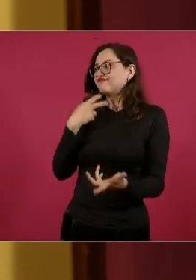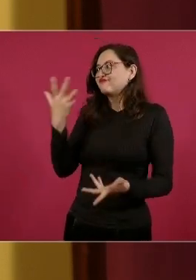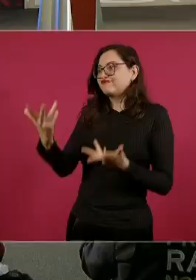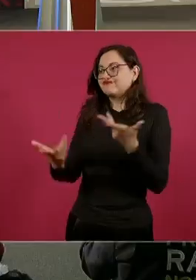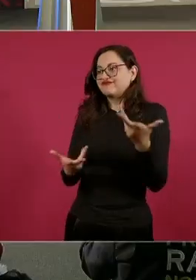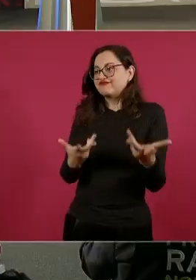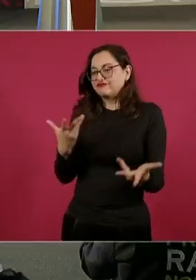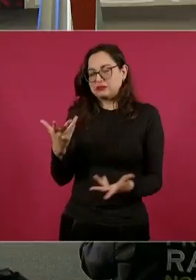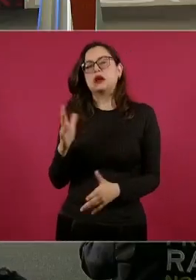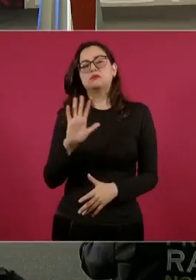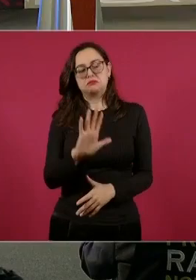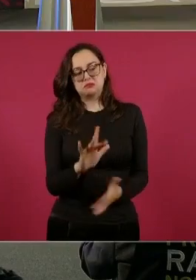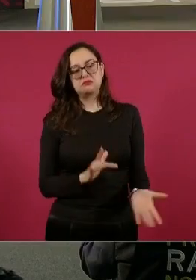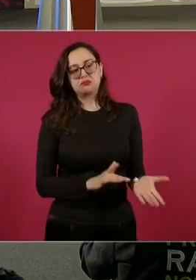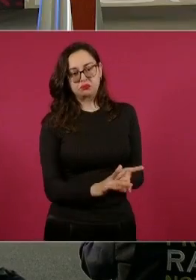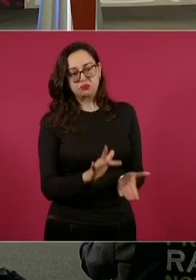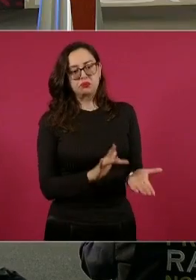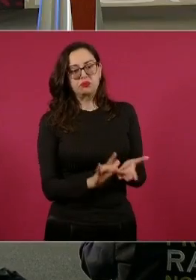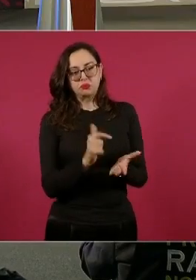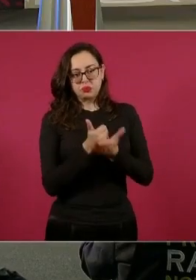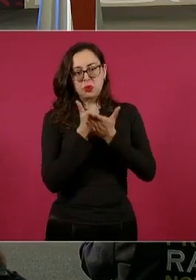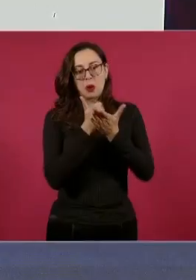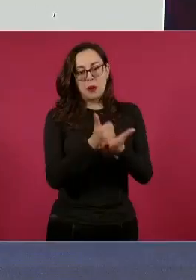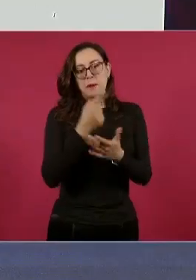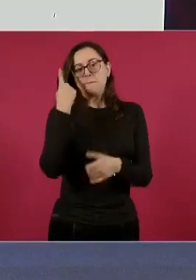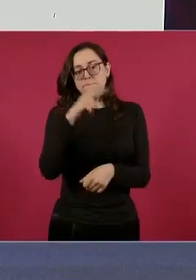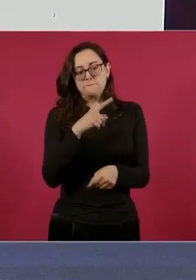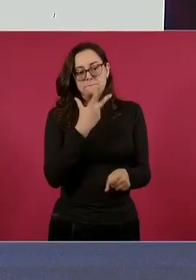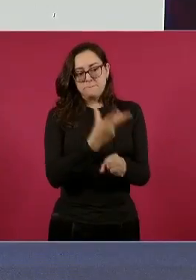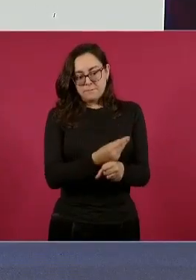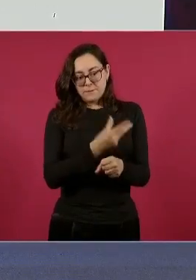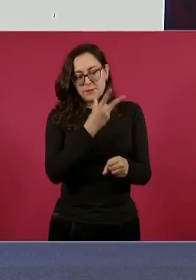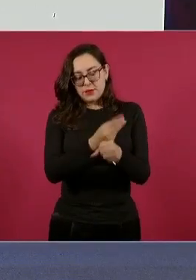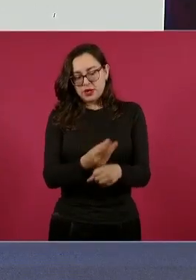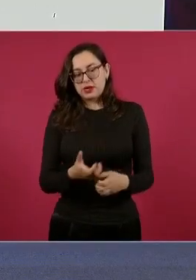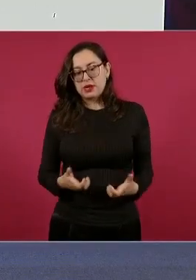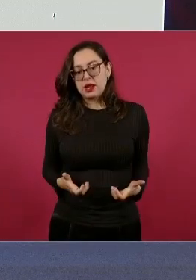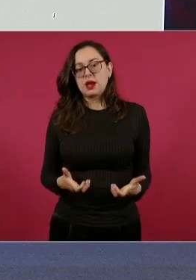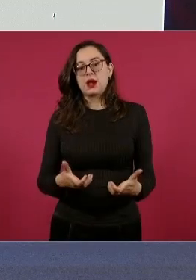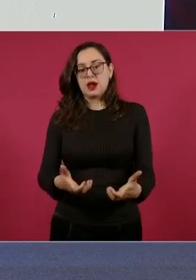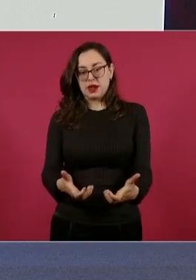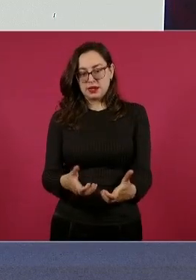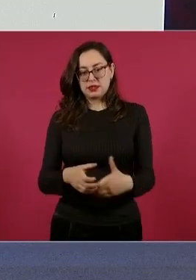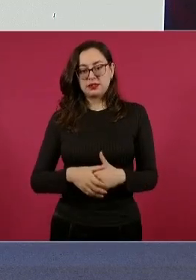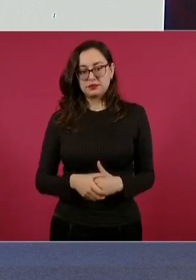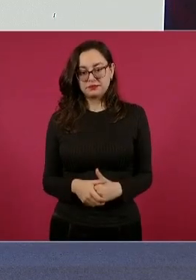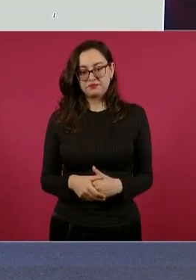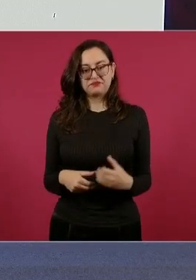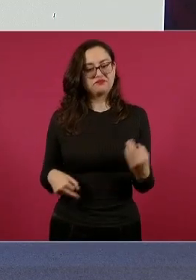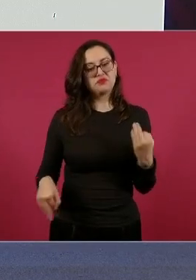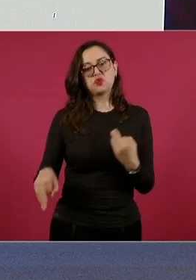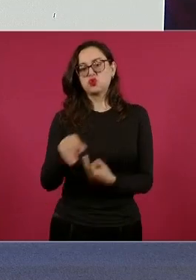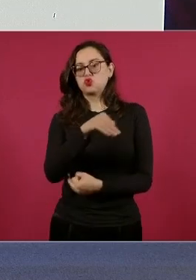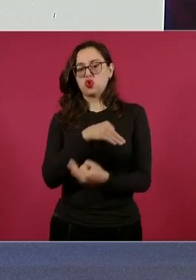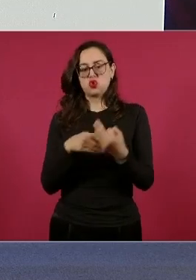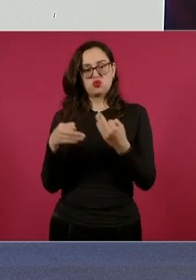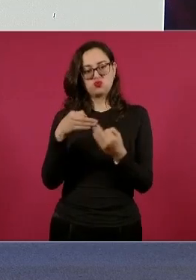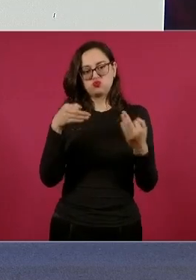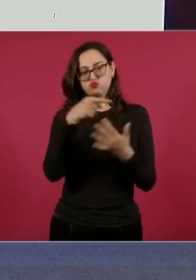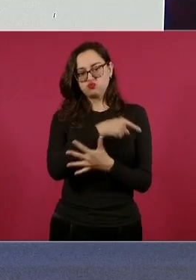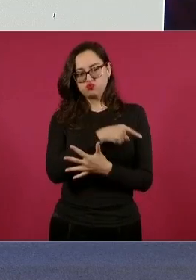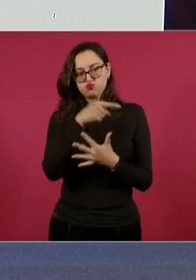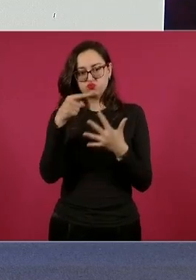buen servicio en materia de todo lo que tiene que ver con